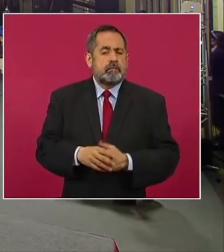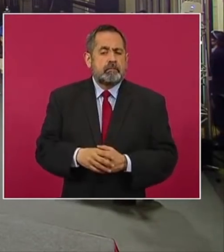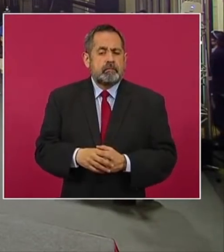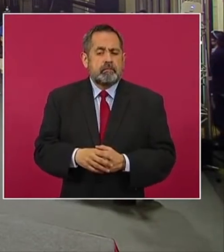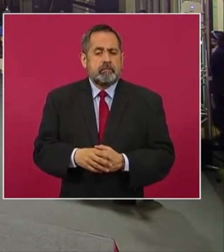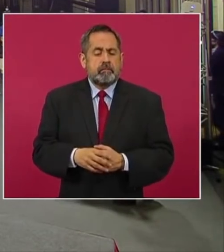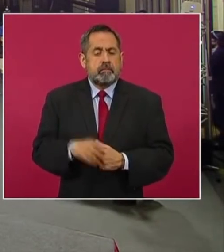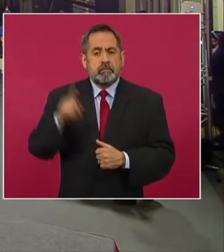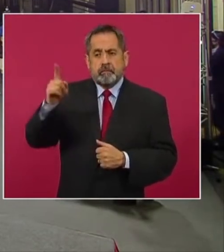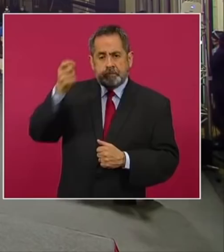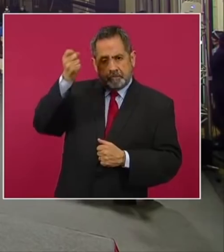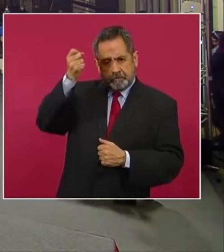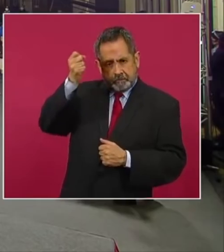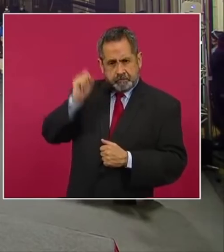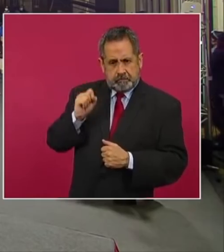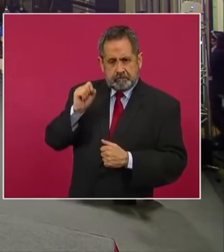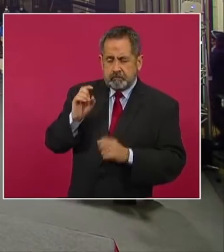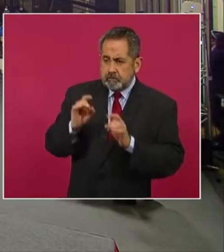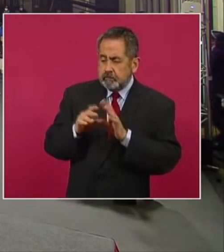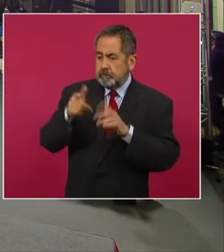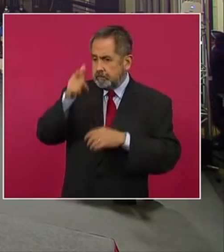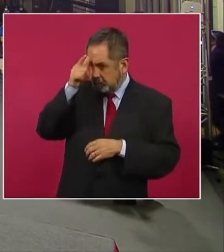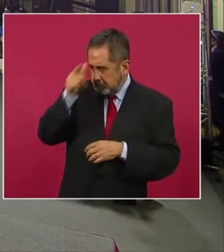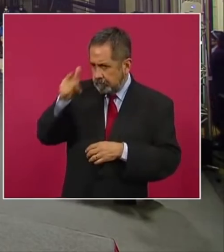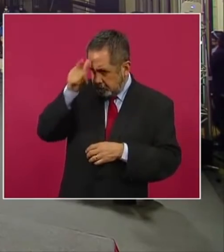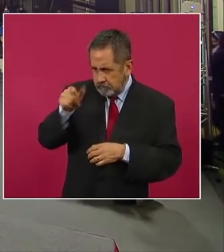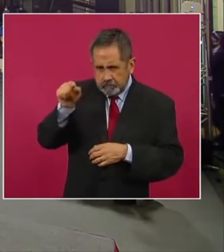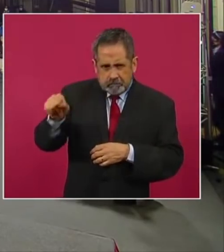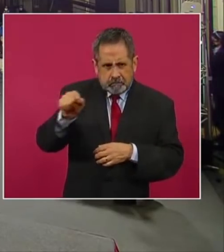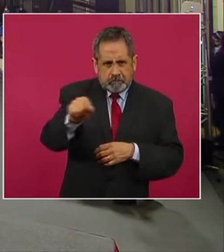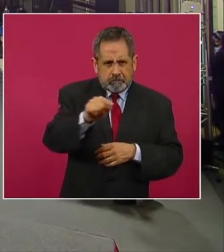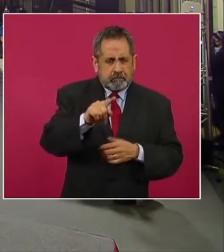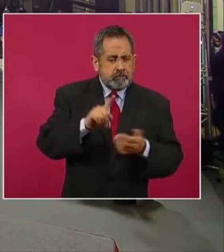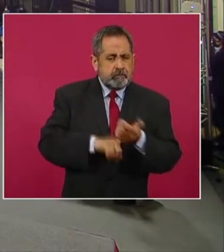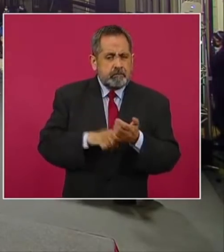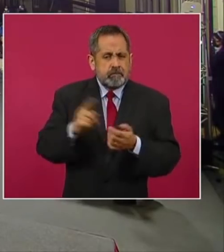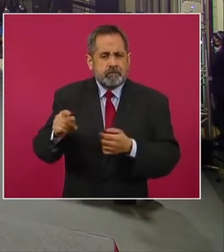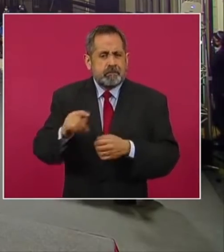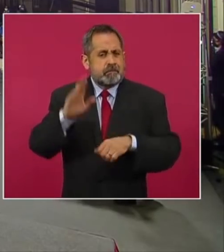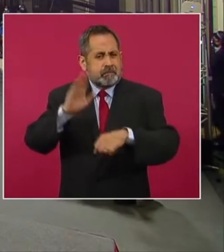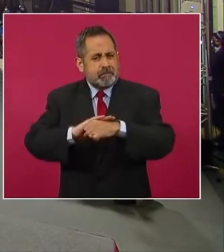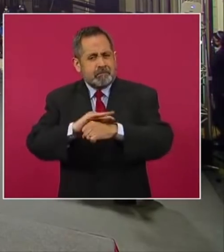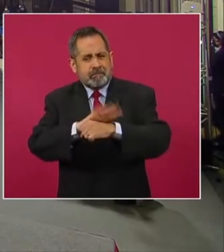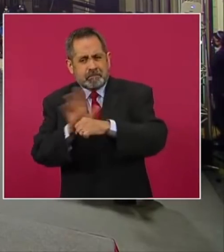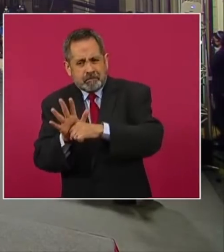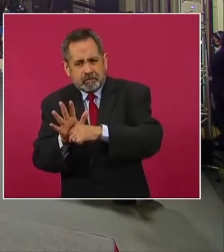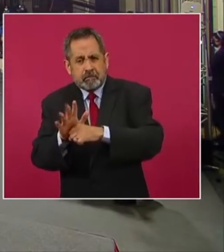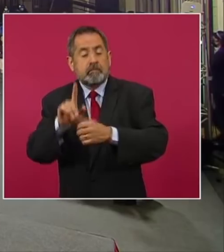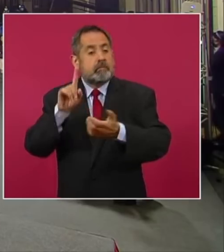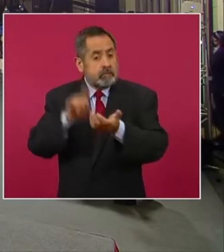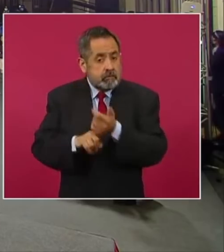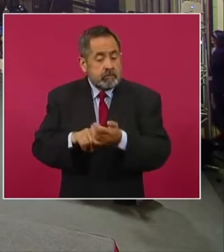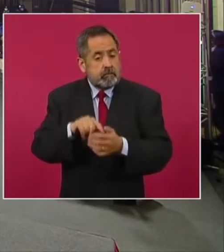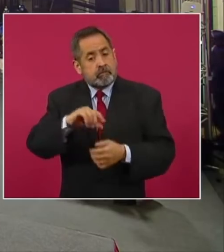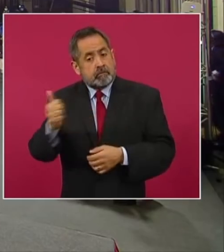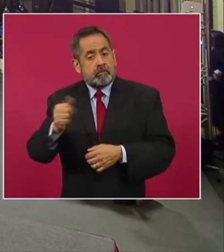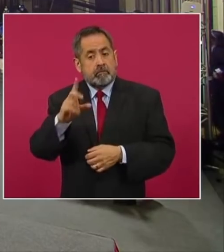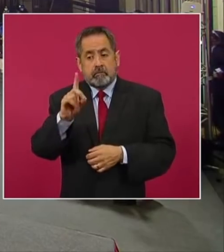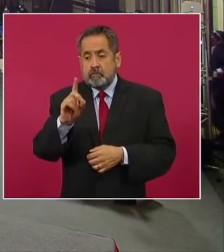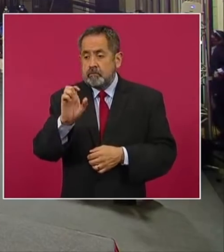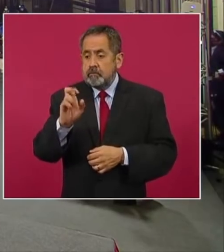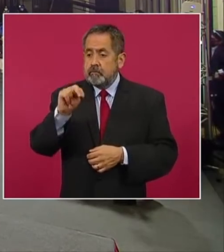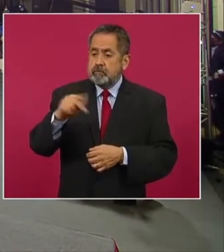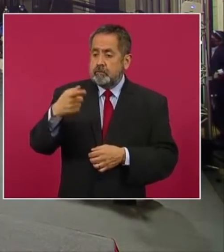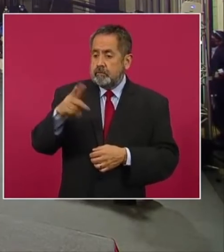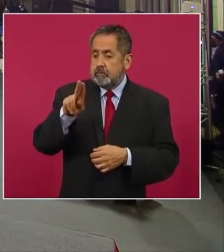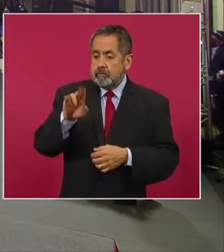en Sinaloa se registró un caso, o sea, están registrando casos de aumento no sólo de COVID, sino también de dengue. La autoridad hasta el